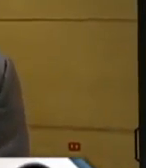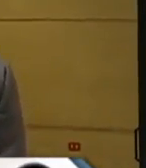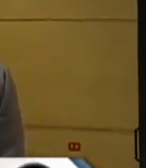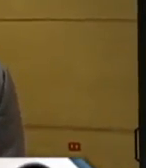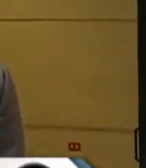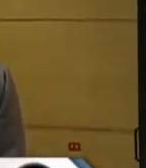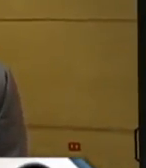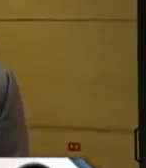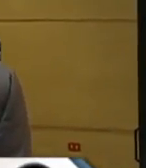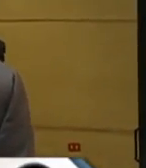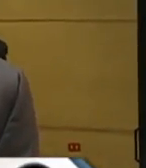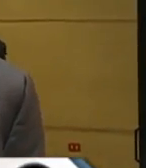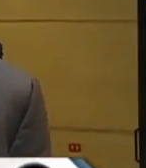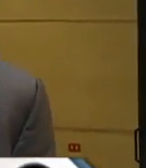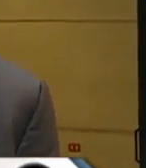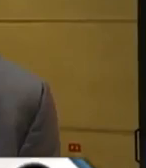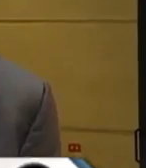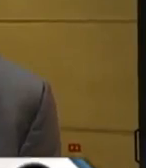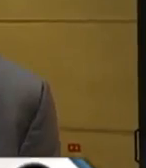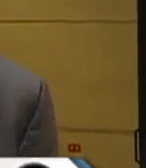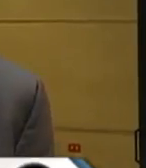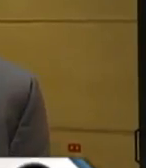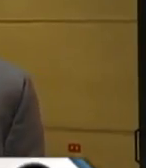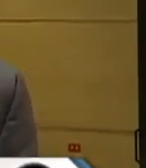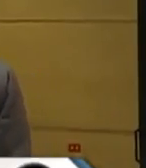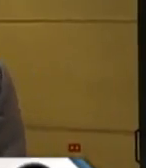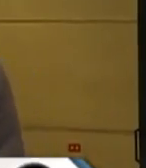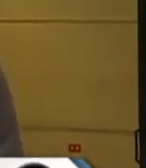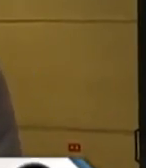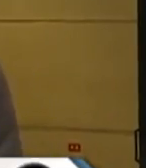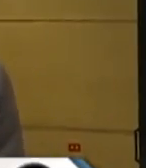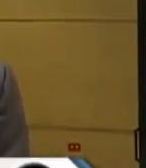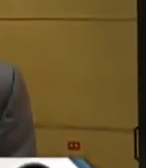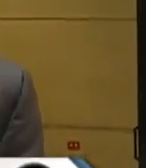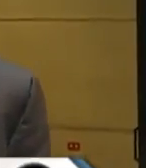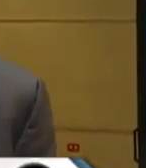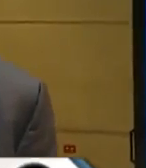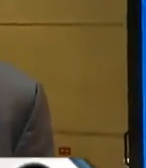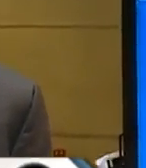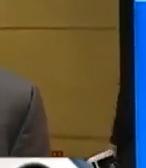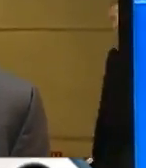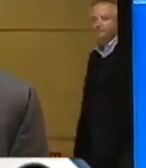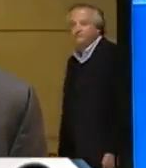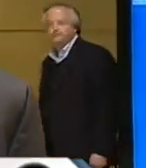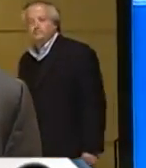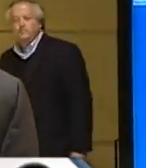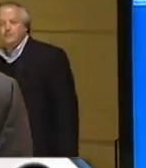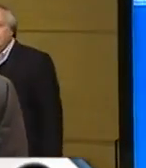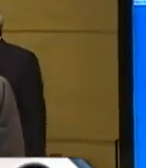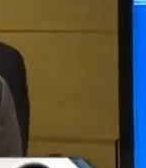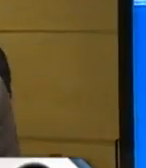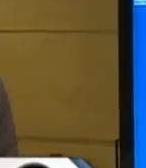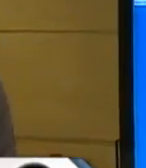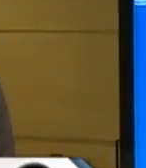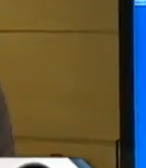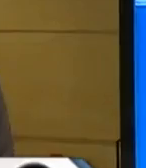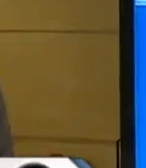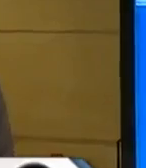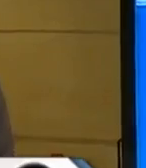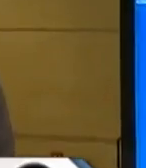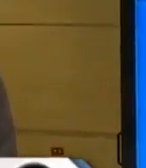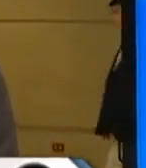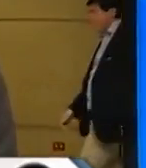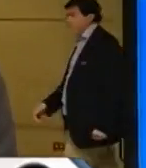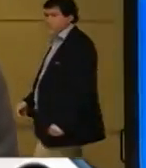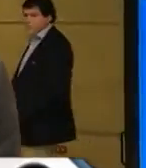espero que tengamos políticas públicas más serias hemos tenido en el pasado comisiones serias como la comisión Varech a mí me habría encantado que hubiese sido esa instancia la instancia en cual